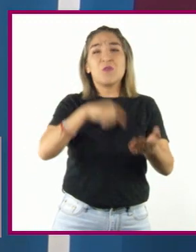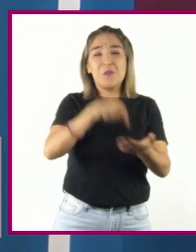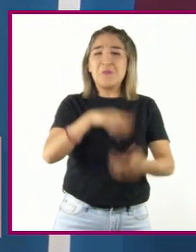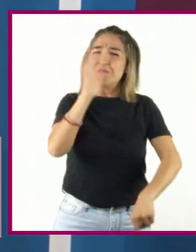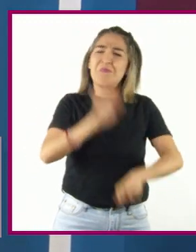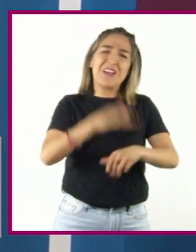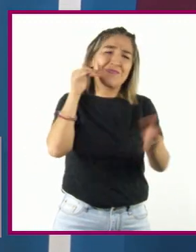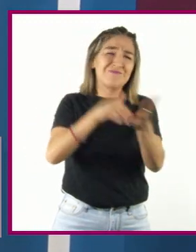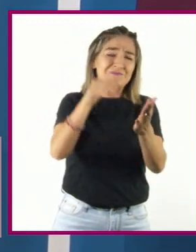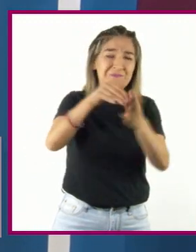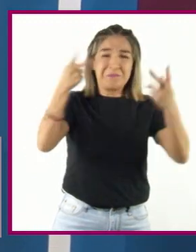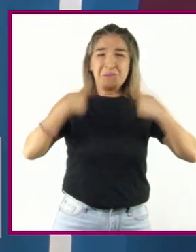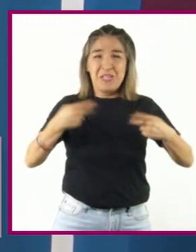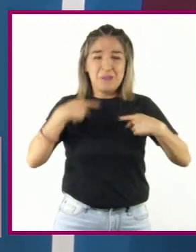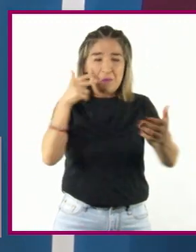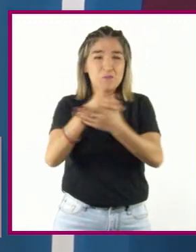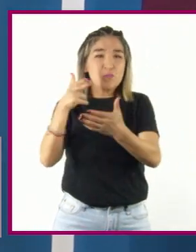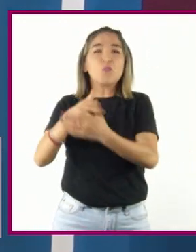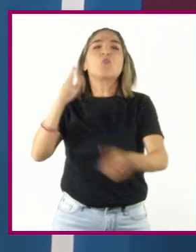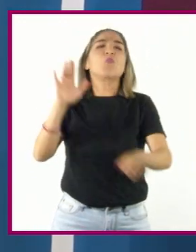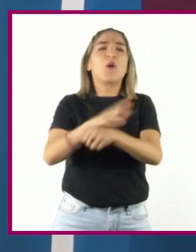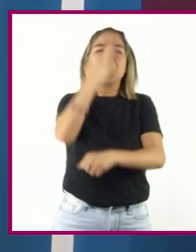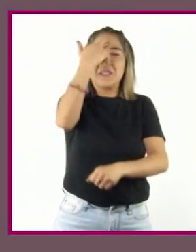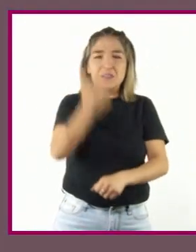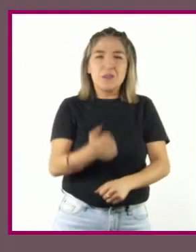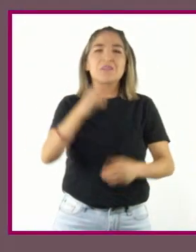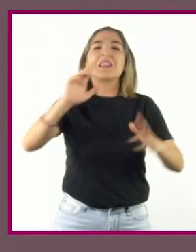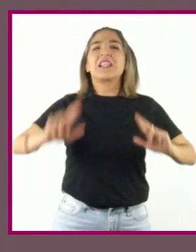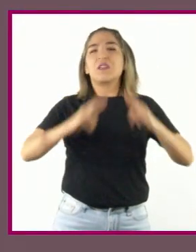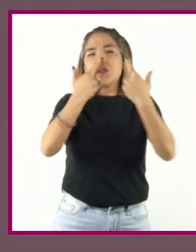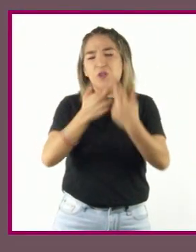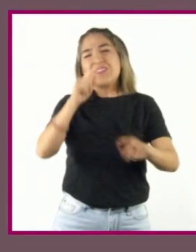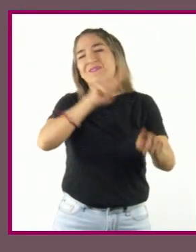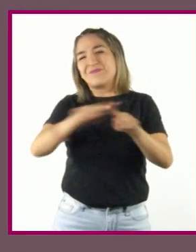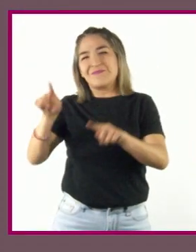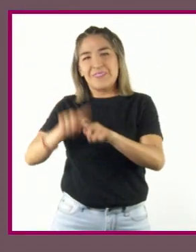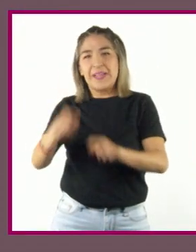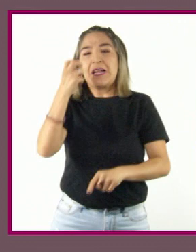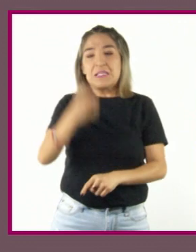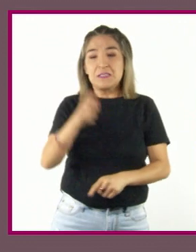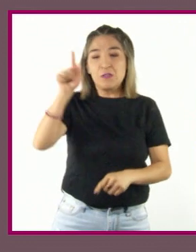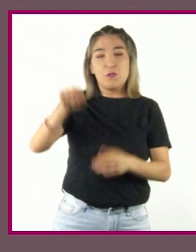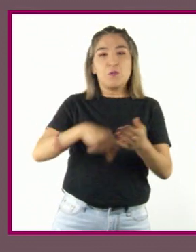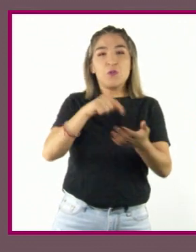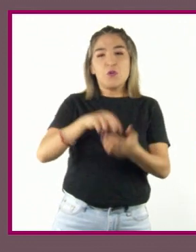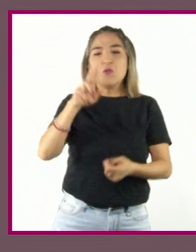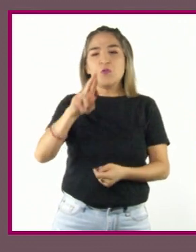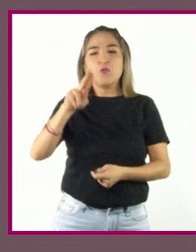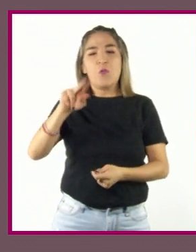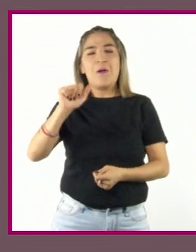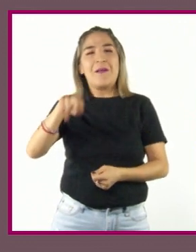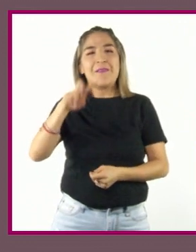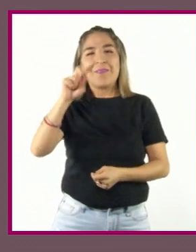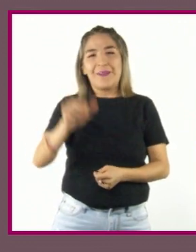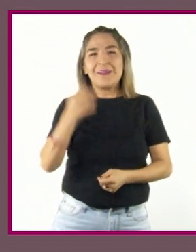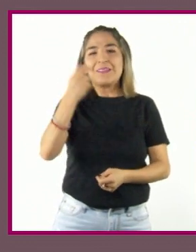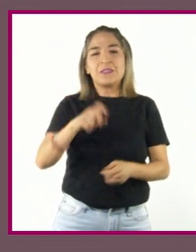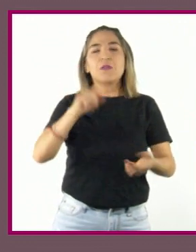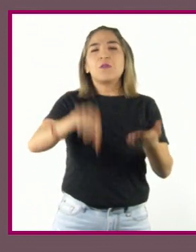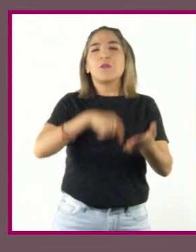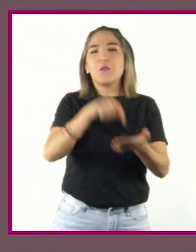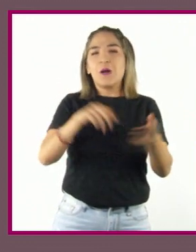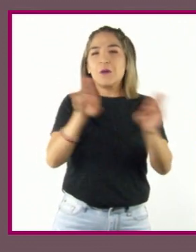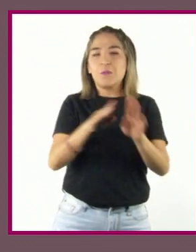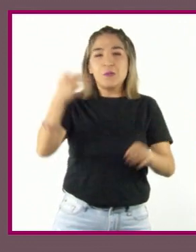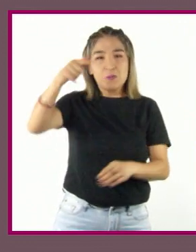personas por razones étnicas o religiosas. Ruanda es un pequeño país en la región central de África que fue colonizado